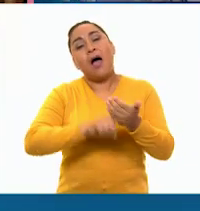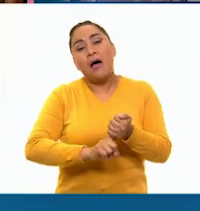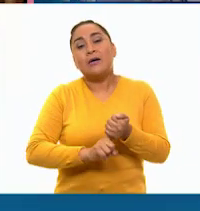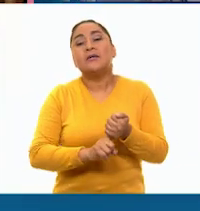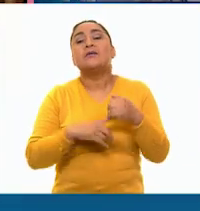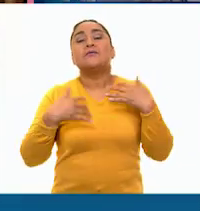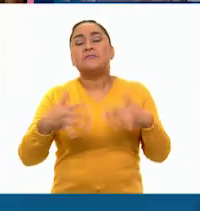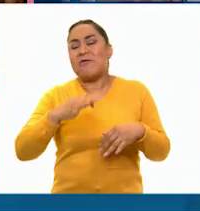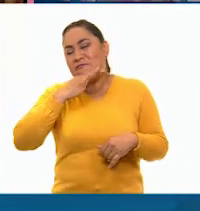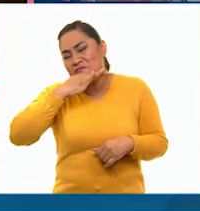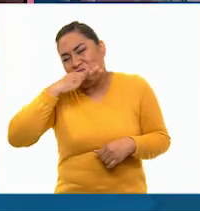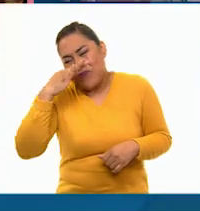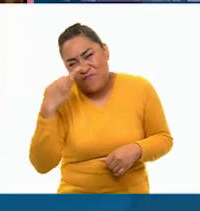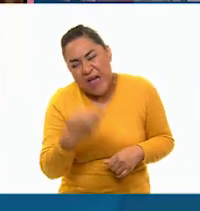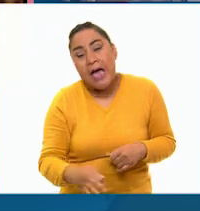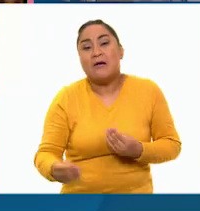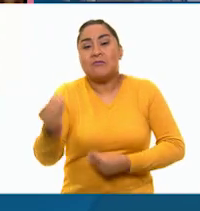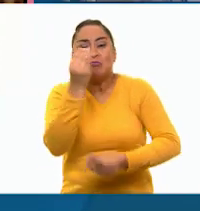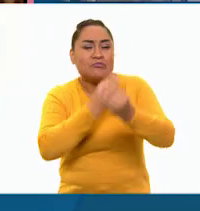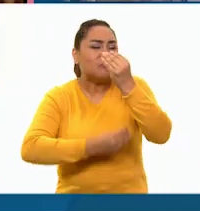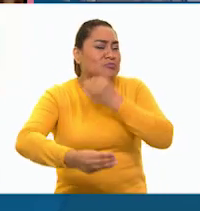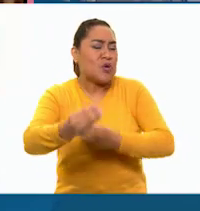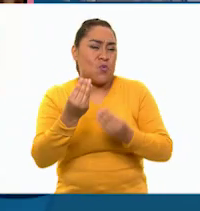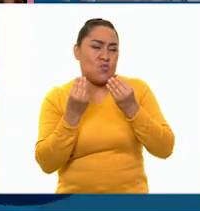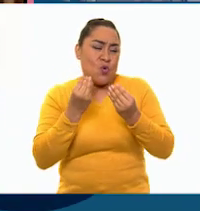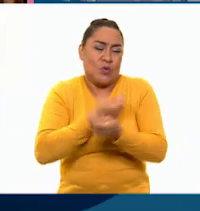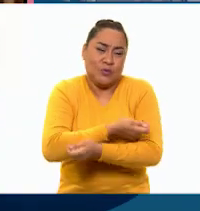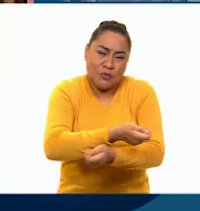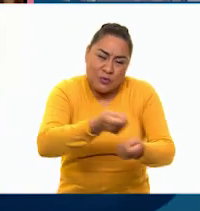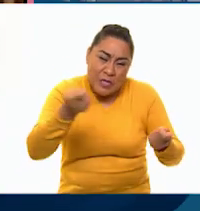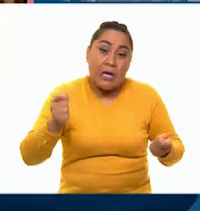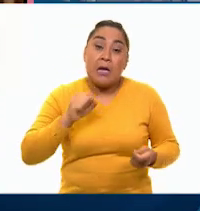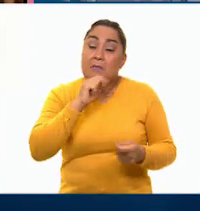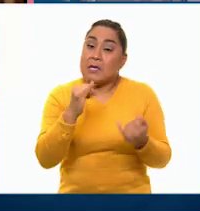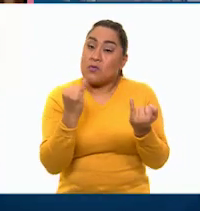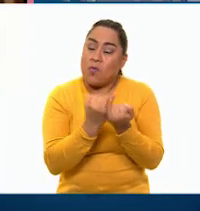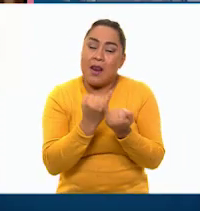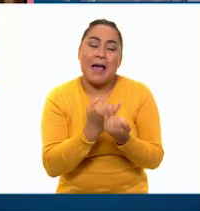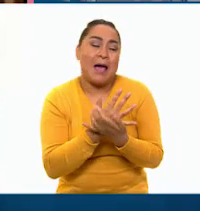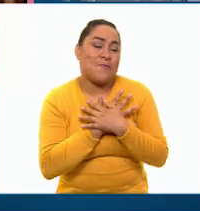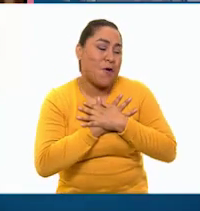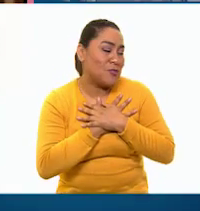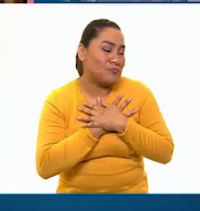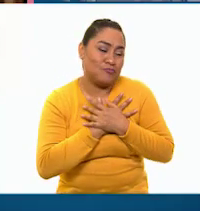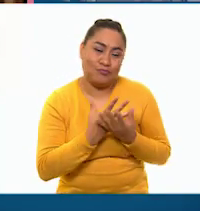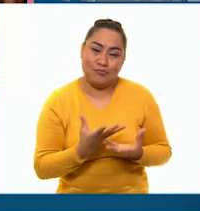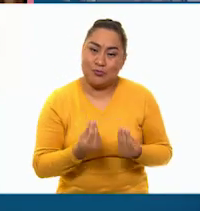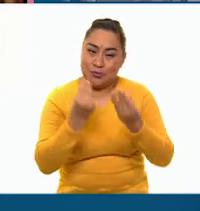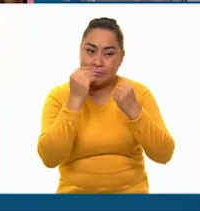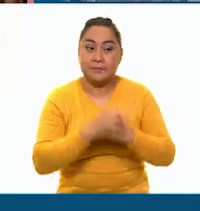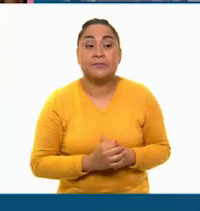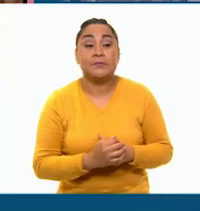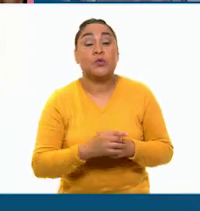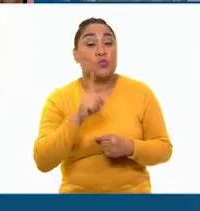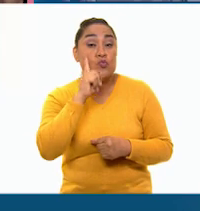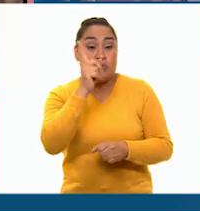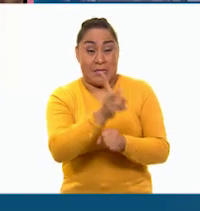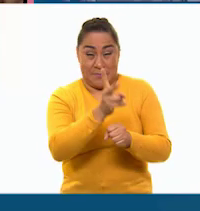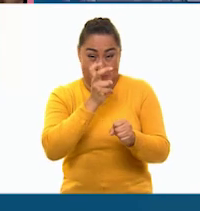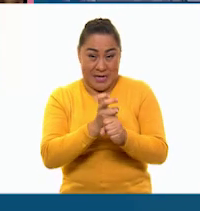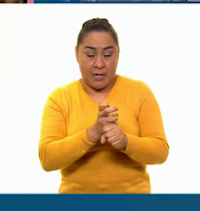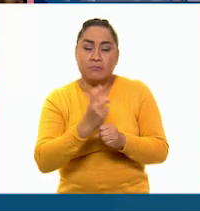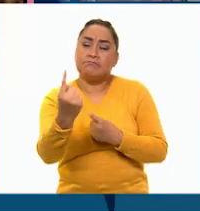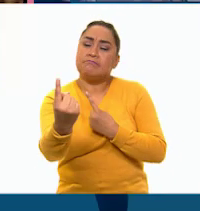gran fiesta, mucha comida para todos y sobre todo mucho amor. Una de las invitadas se